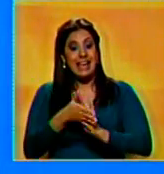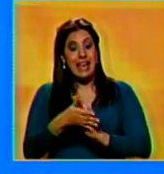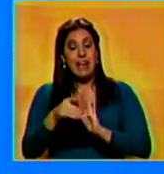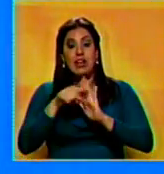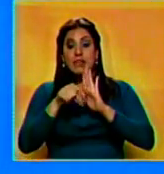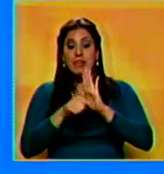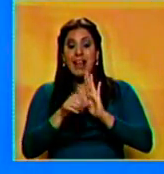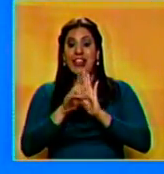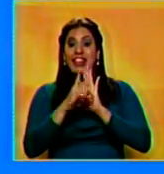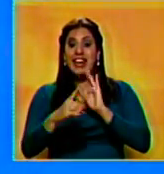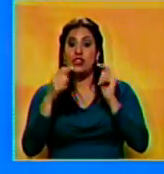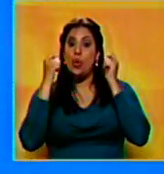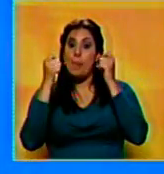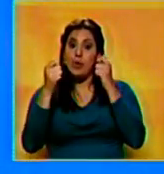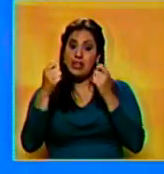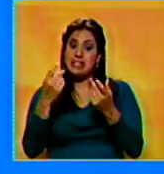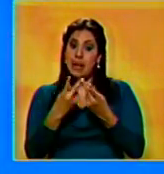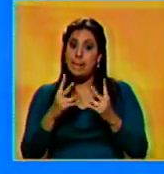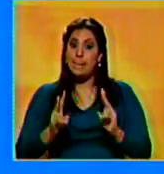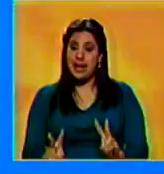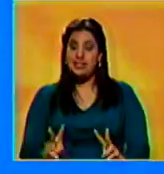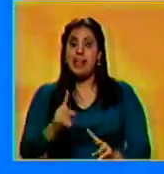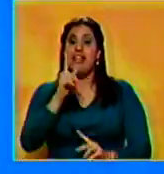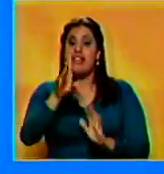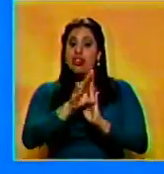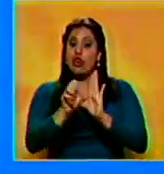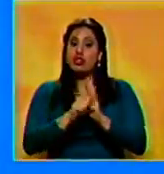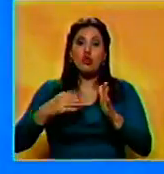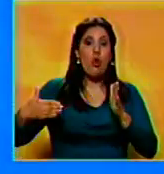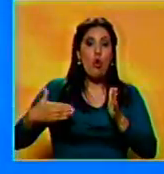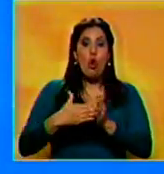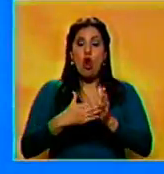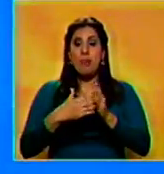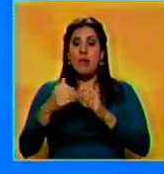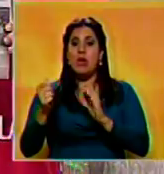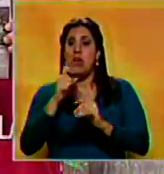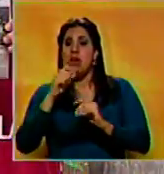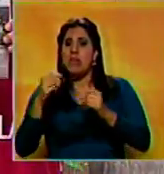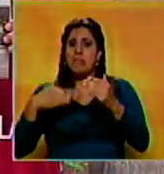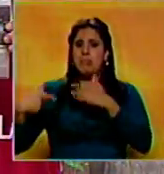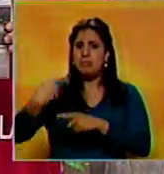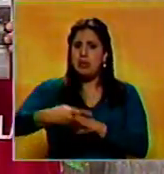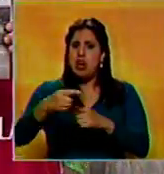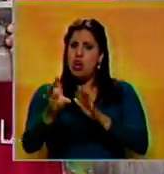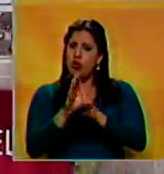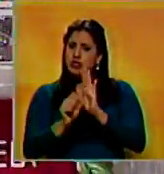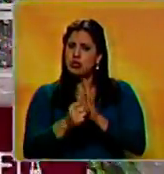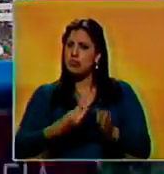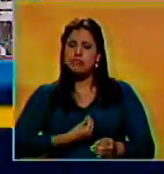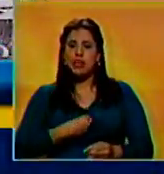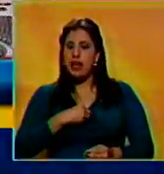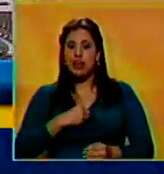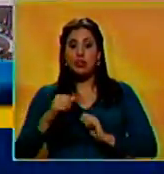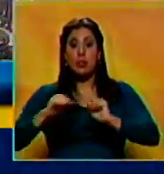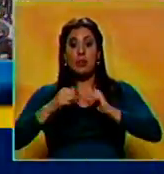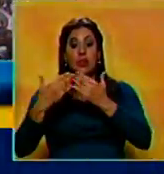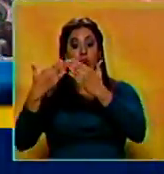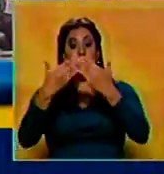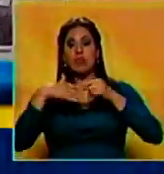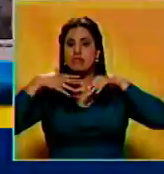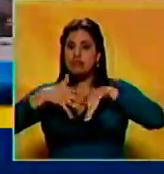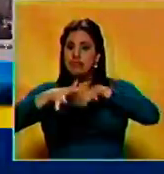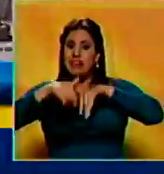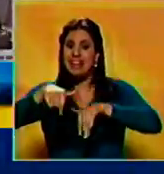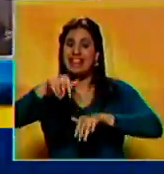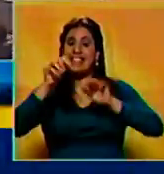condiciona el derecho a la manifestación pacífica, constituye un golpe a la Constitución. Costa reiteró que el movimiento estudiantil marchará